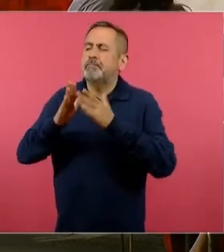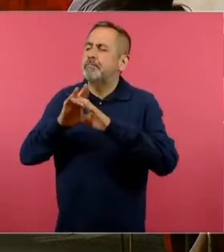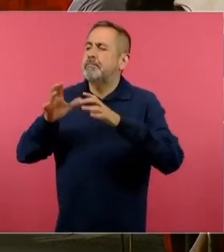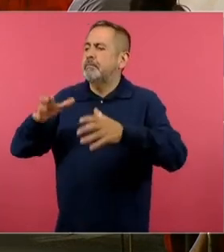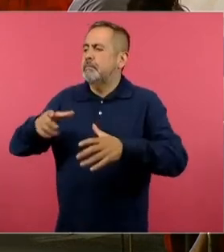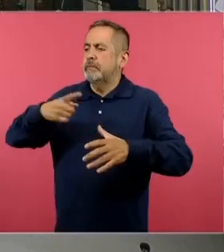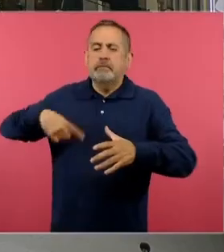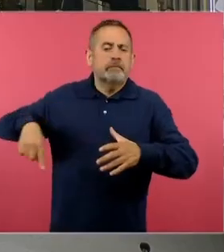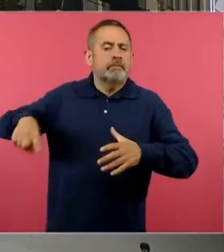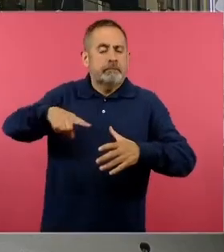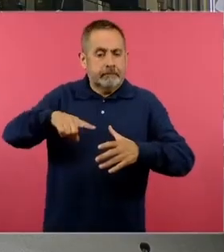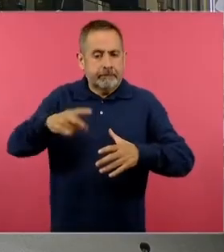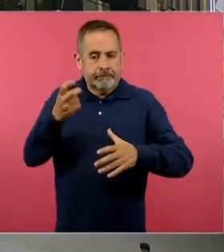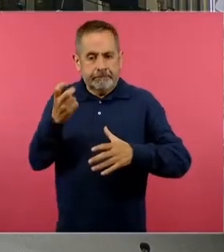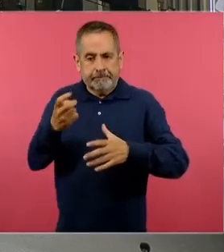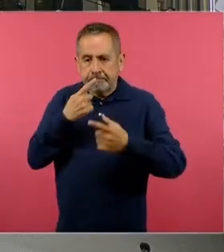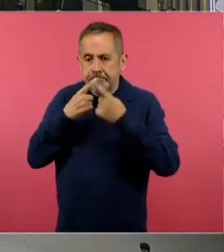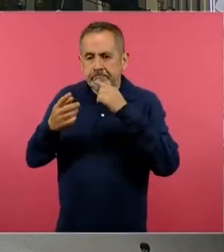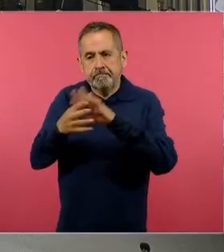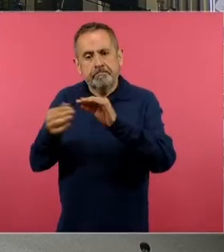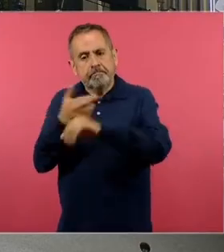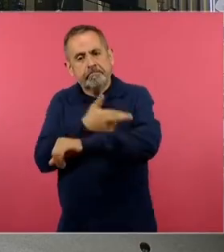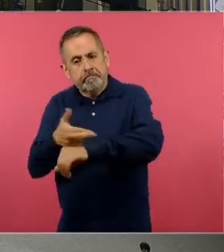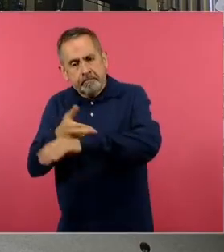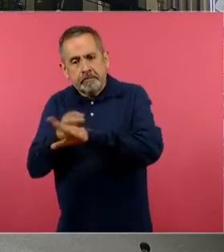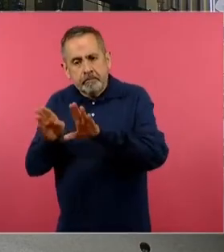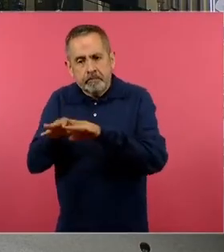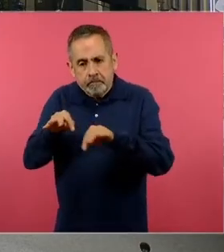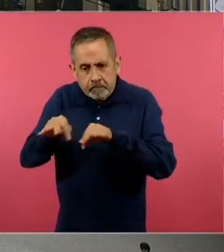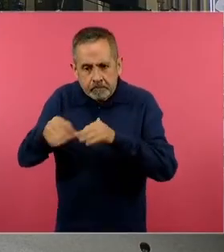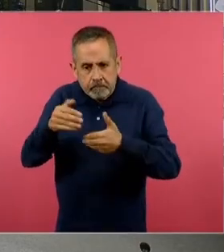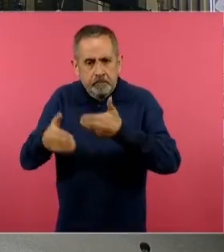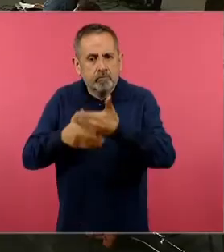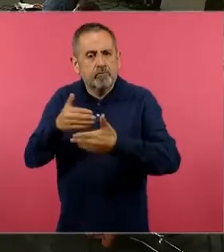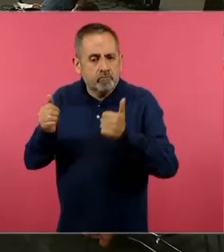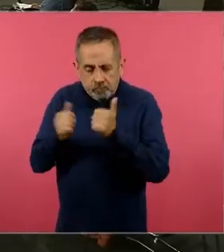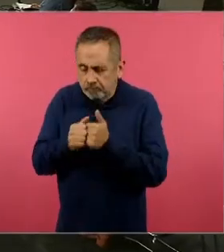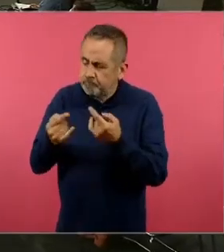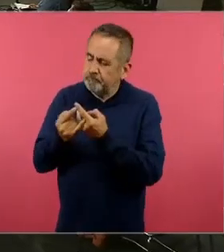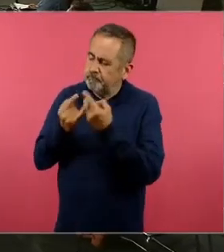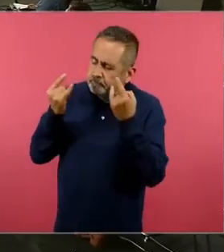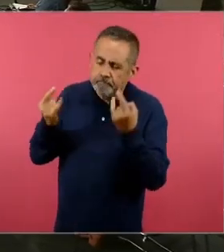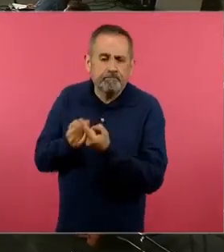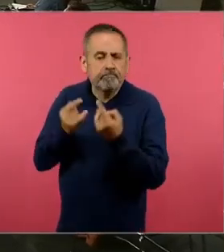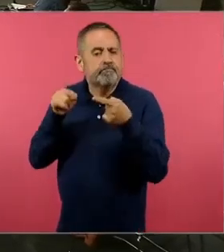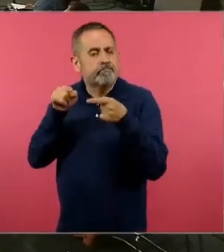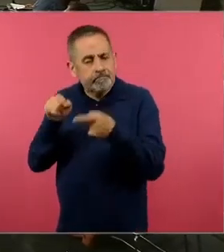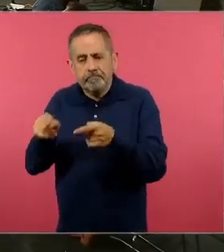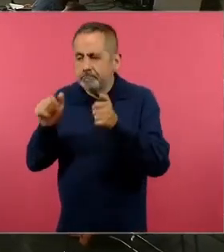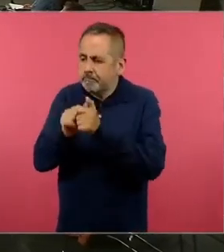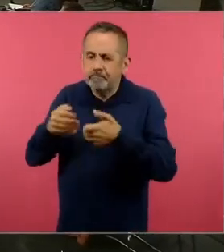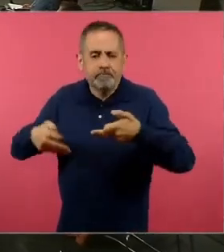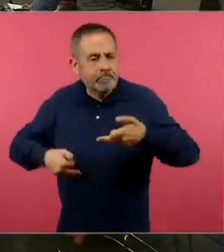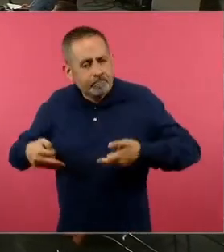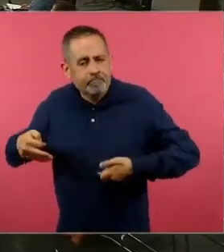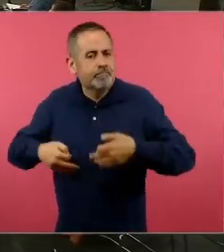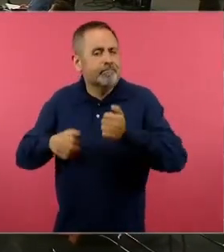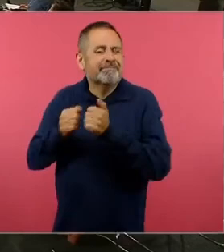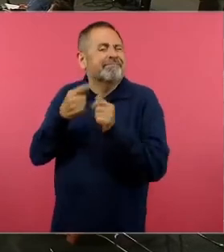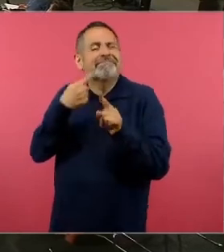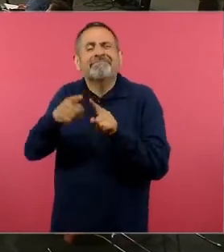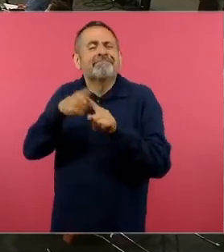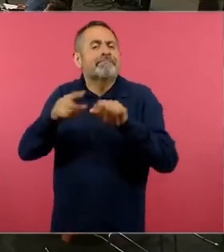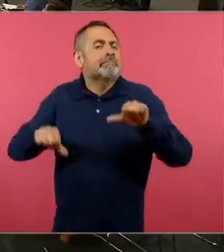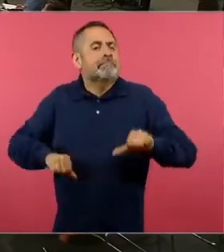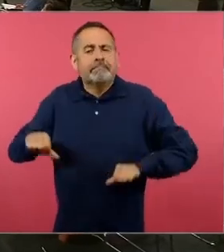en donde justamente se pretende trabajar con narraciones trabajar con guiones trabajar con toda una serie de textos